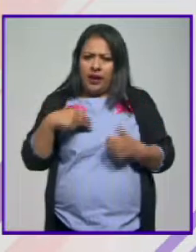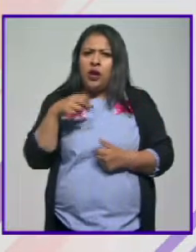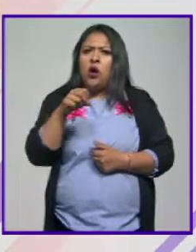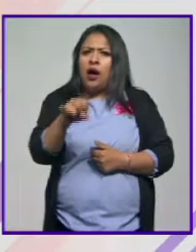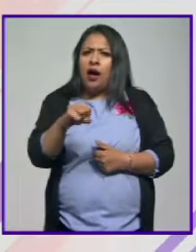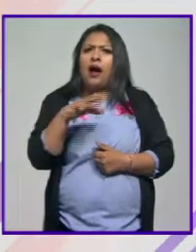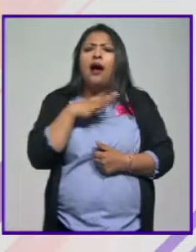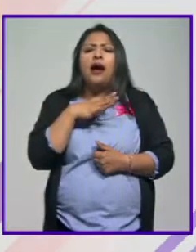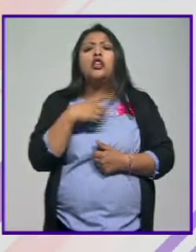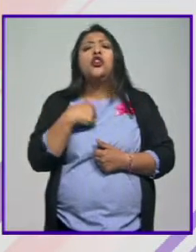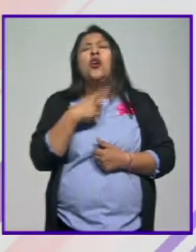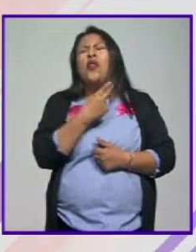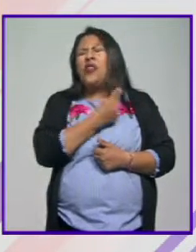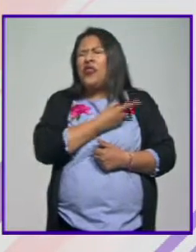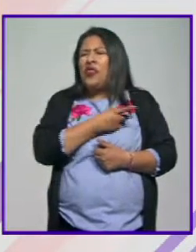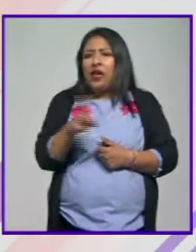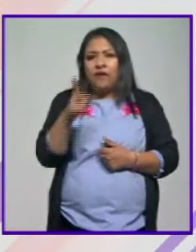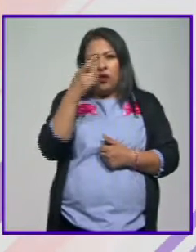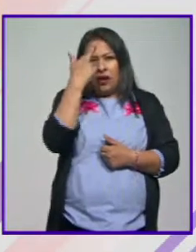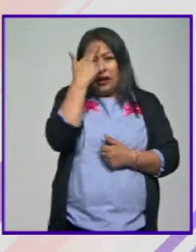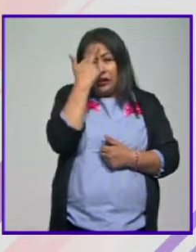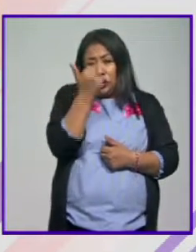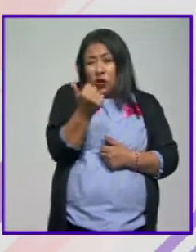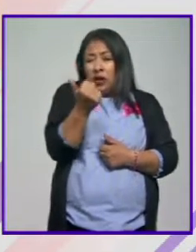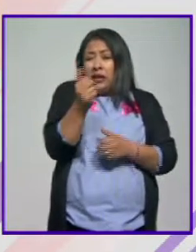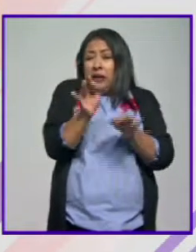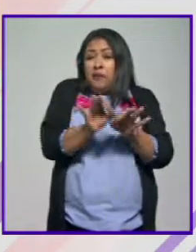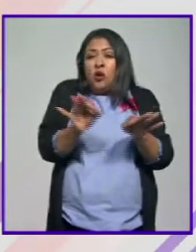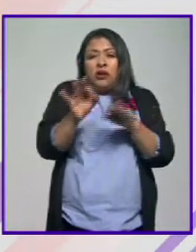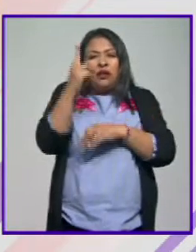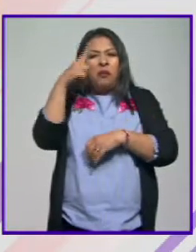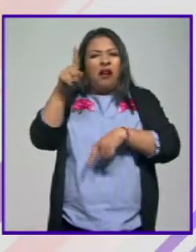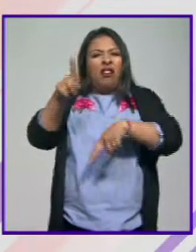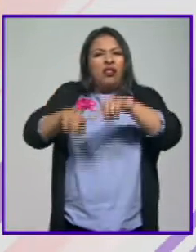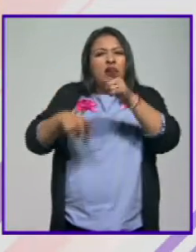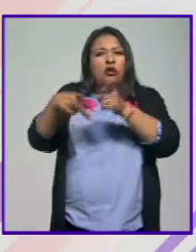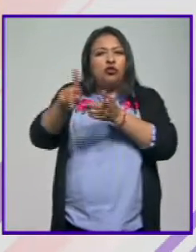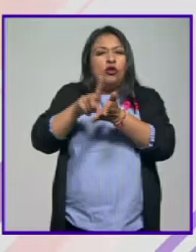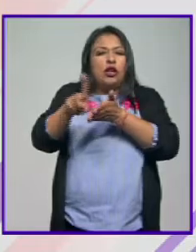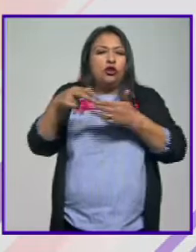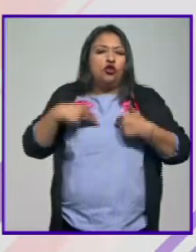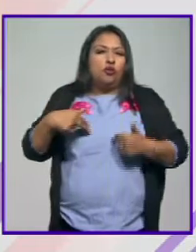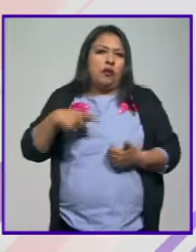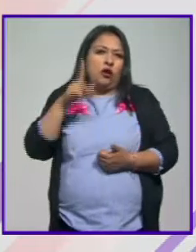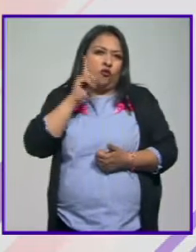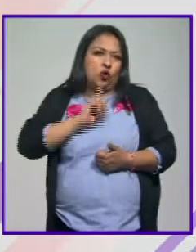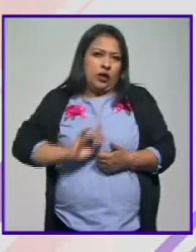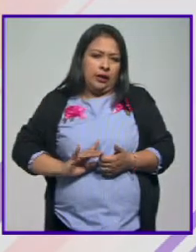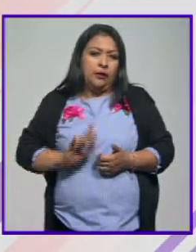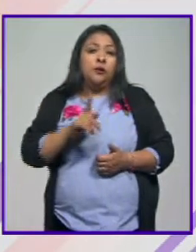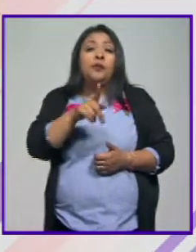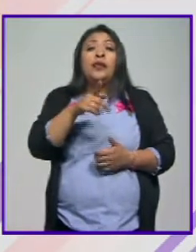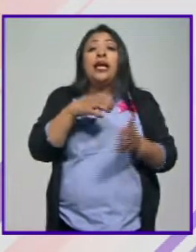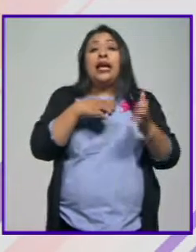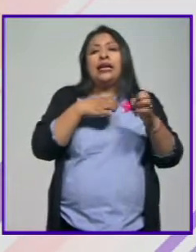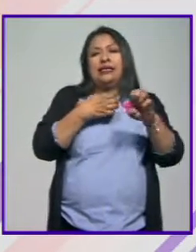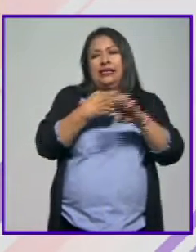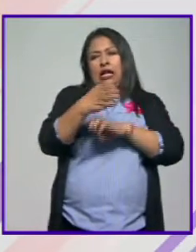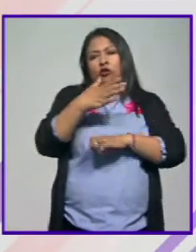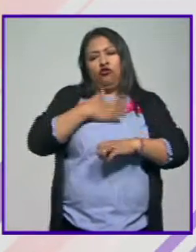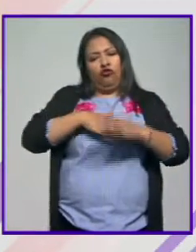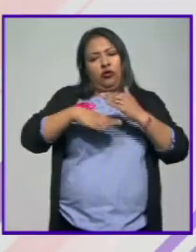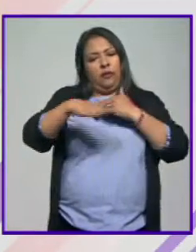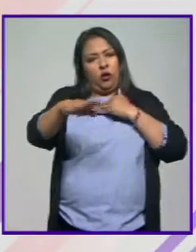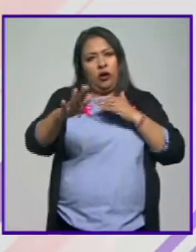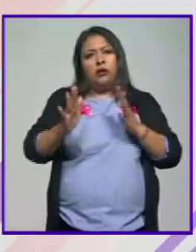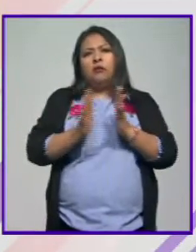Necesito tener razones de mucho peso para violarles los derechos humanos a las mujeres. Entonces, lo que han hecho los Estados democráticos